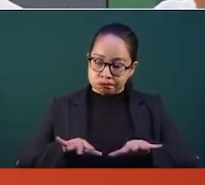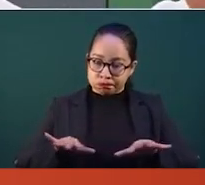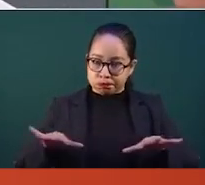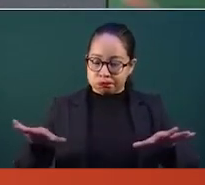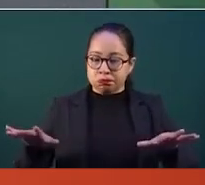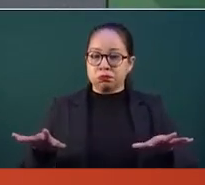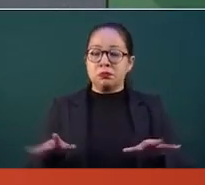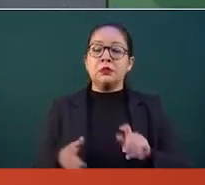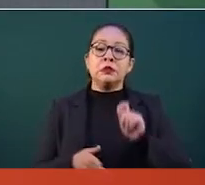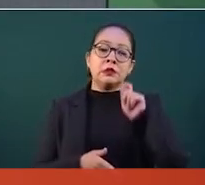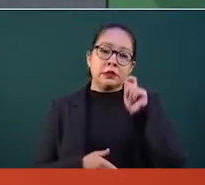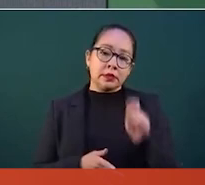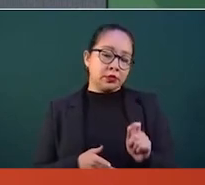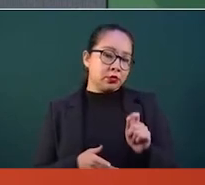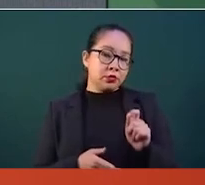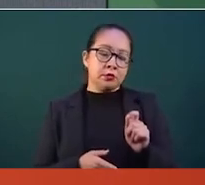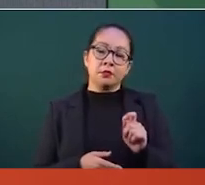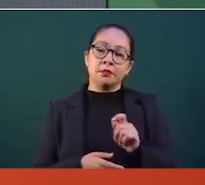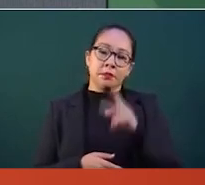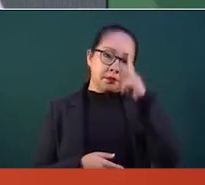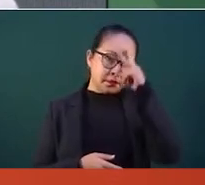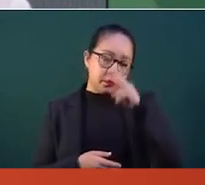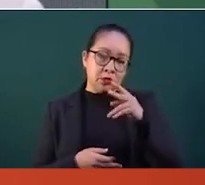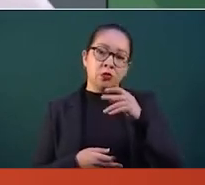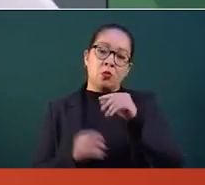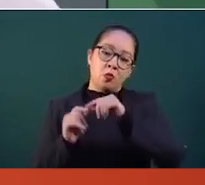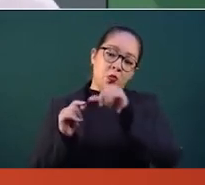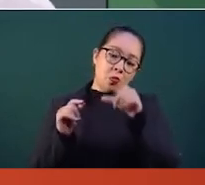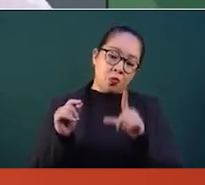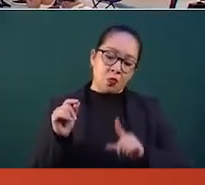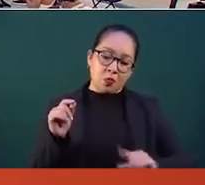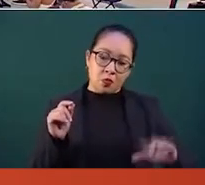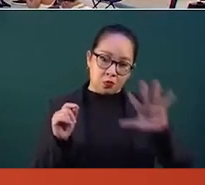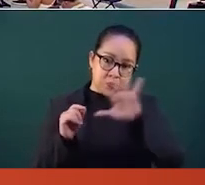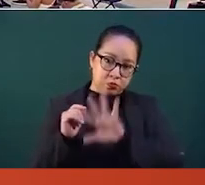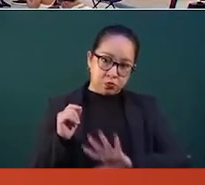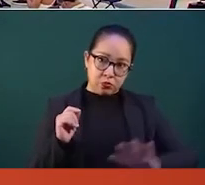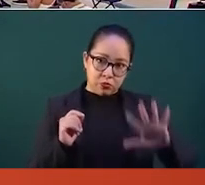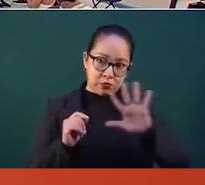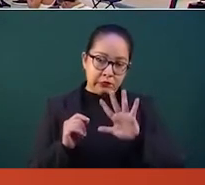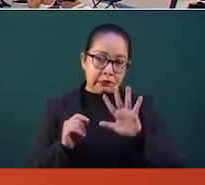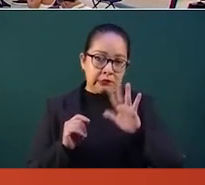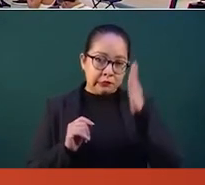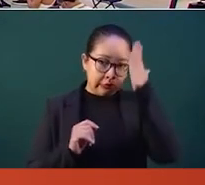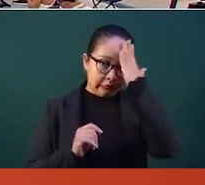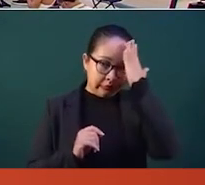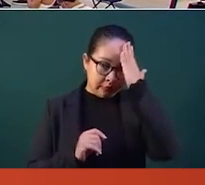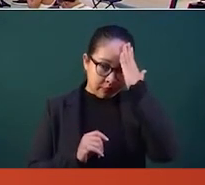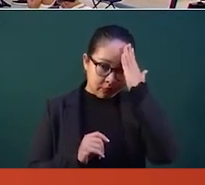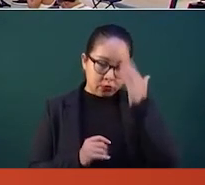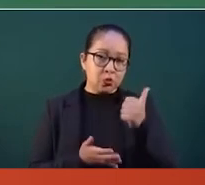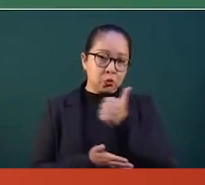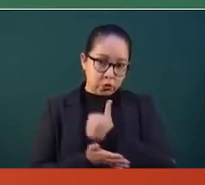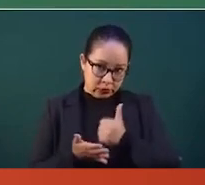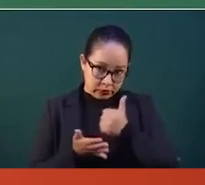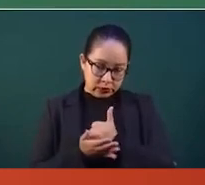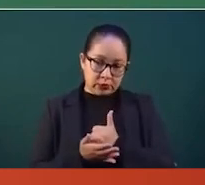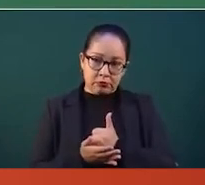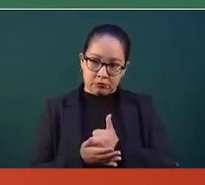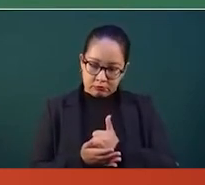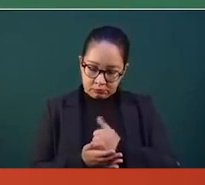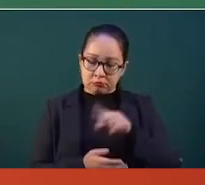A todo el país, sobre todo las grandes ciudades, o sea que va a llegar a Veracruz, eso sí,